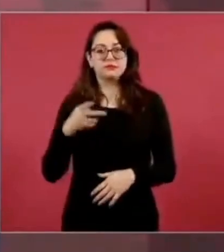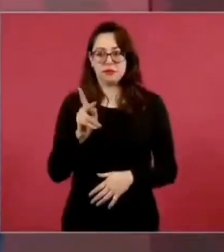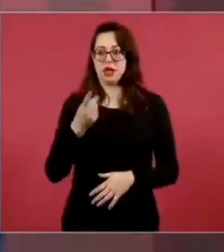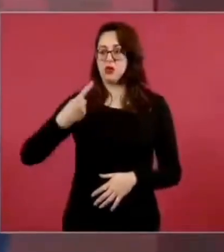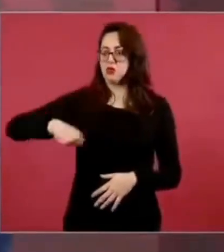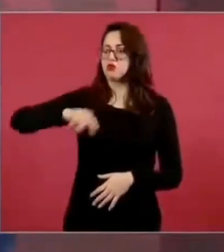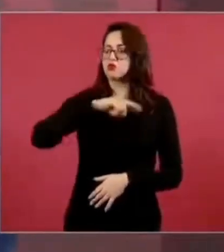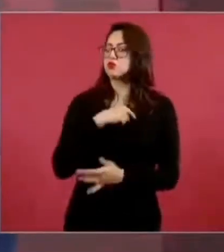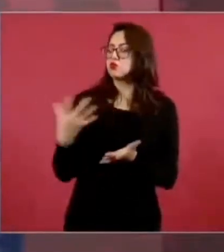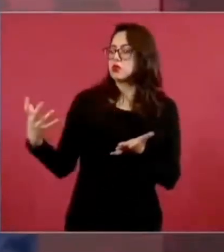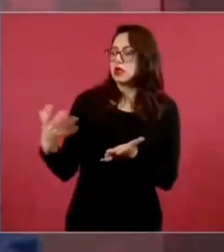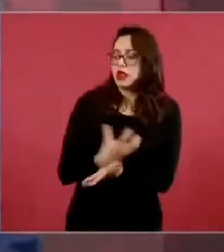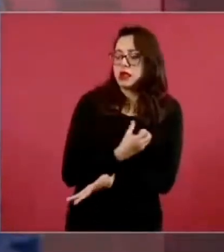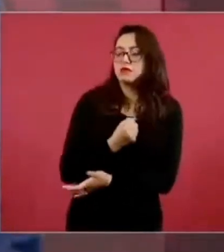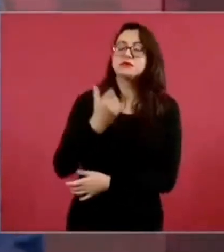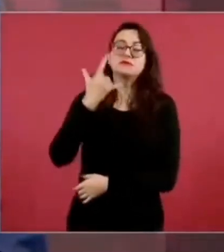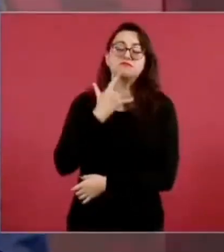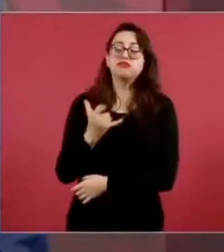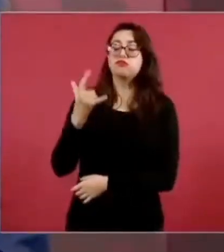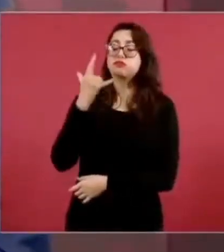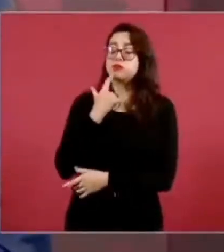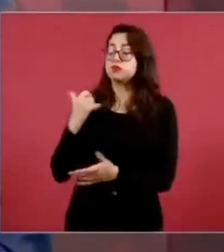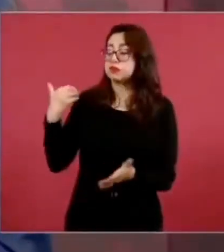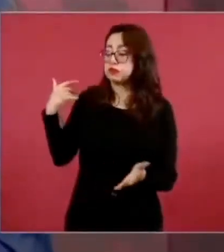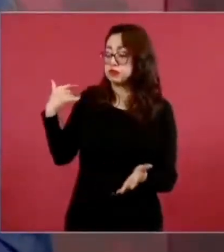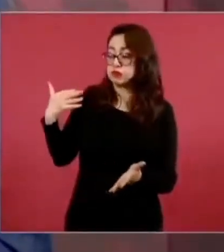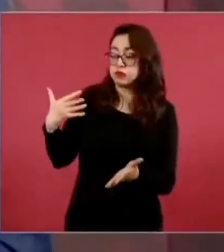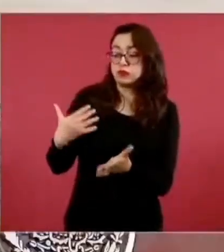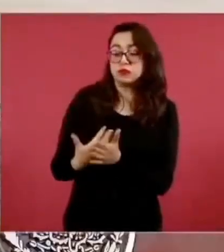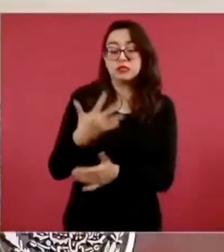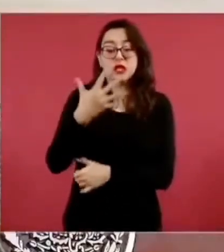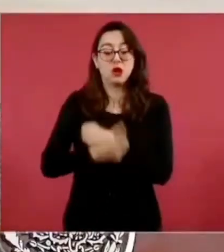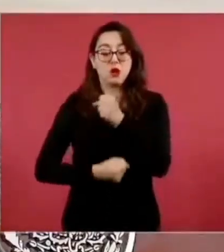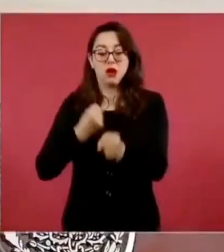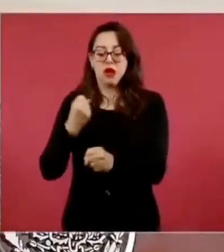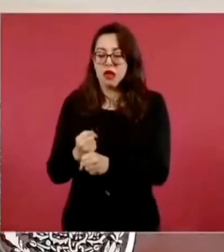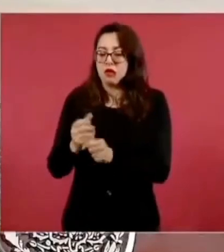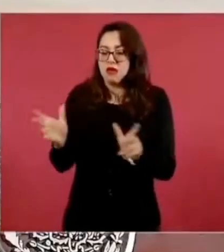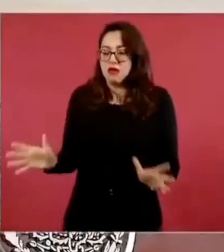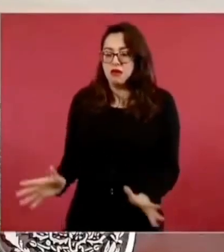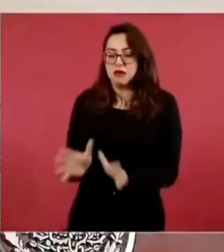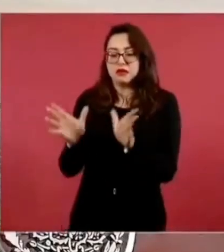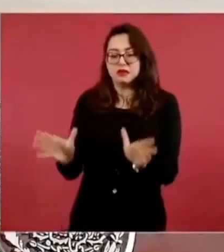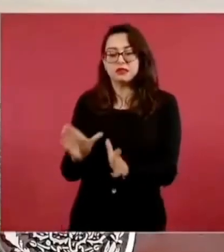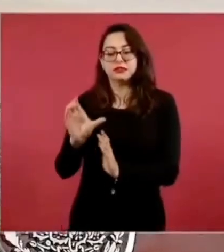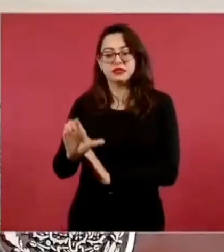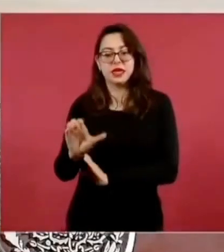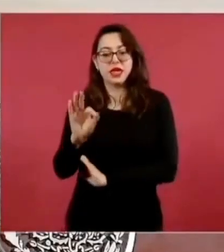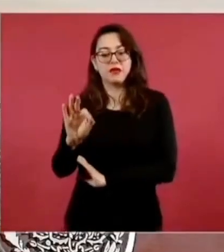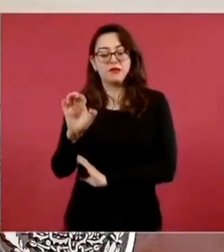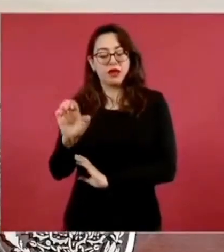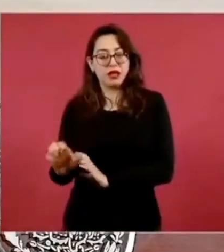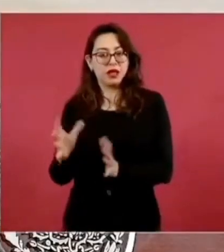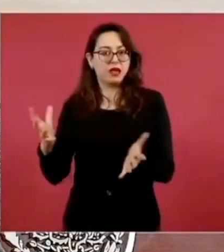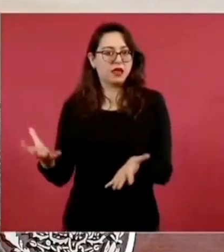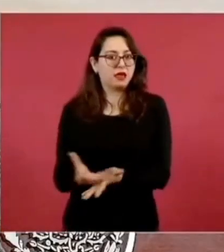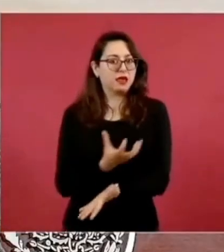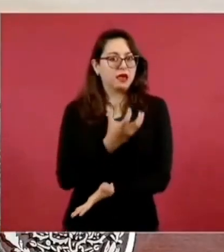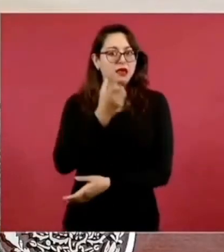Federal de Electricidad con un 54 por ciento del mercado y atendiendo sobre todo